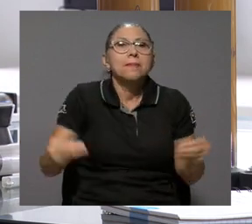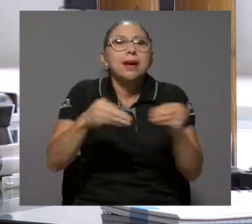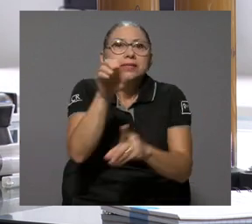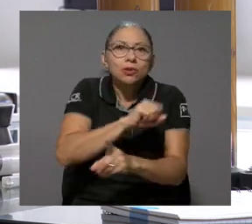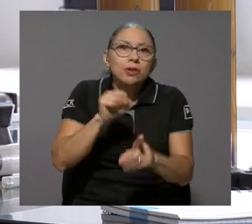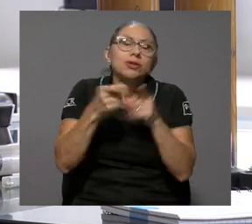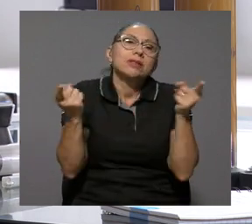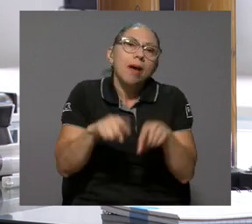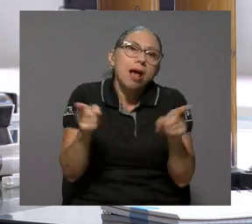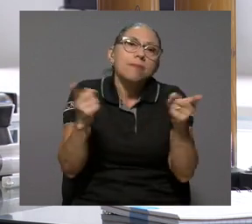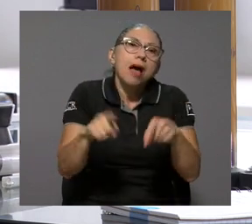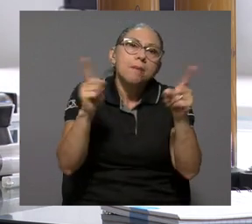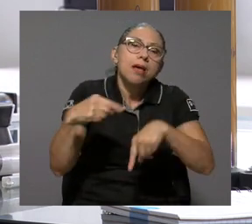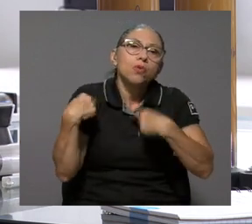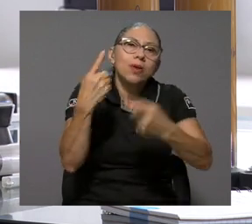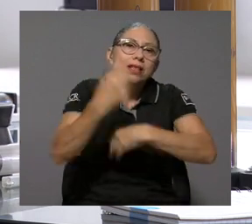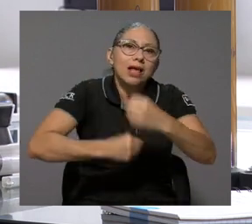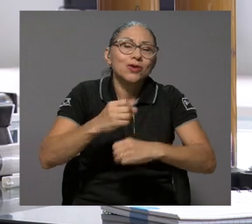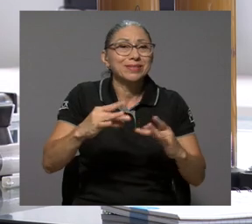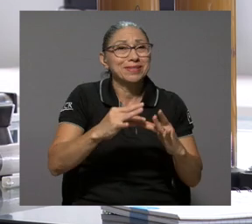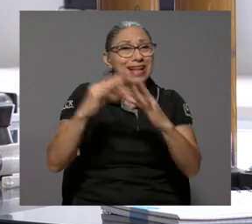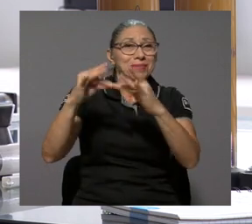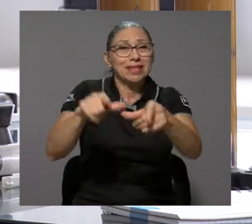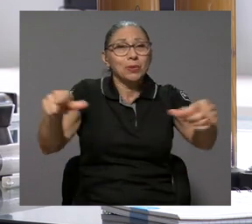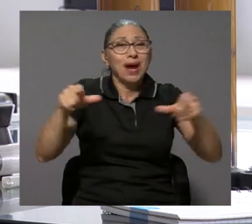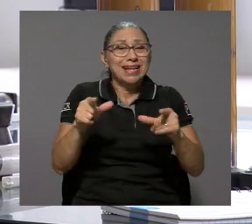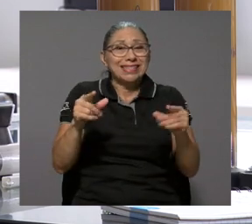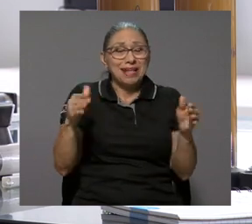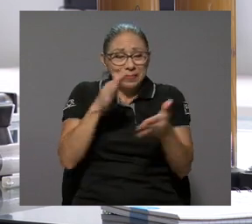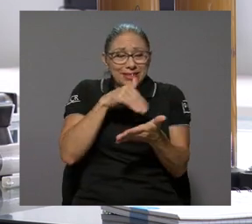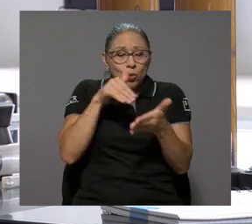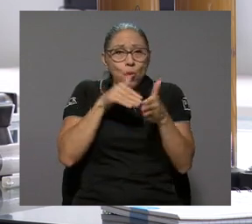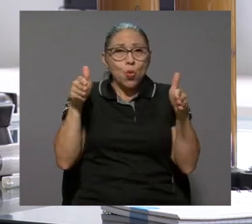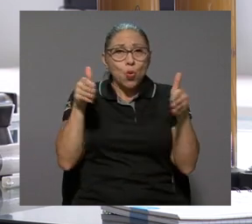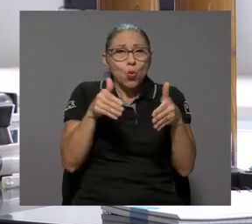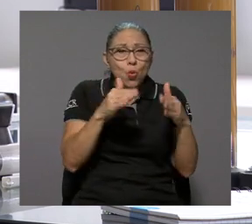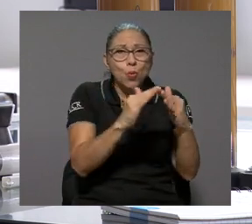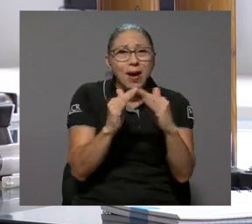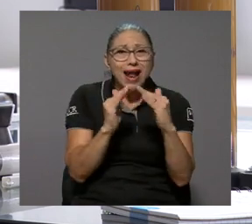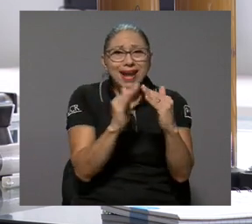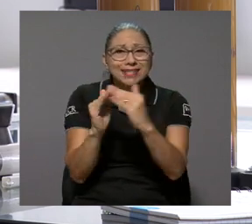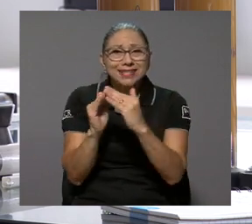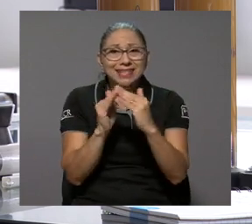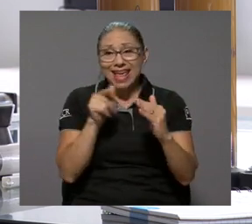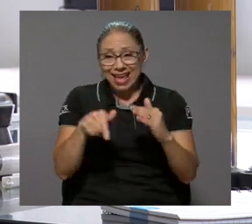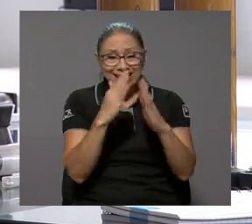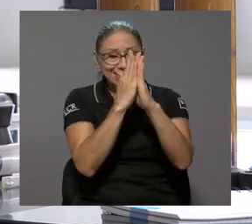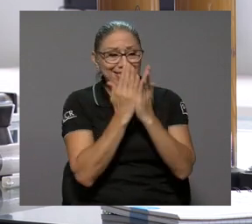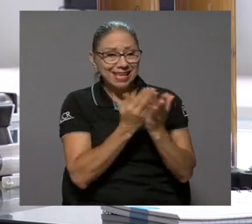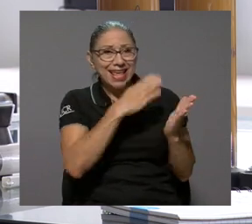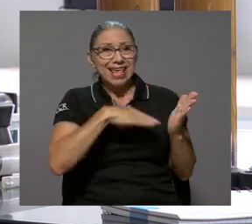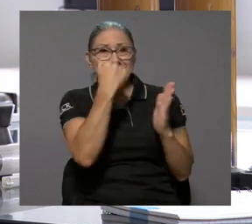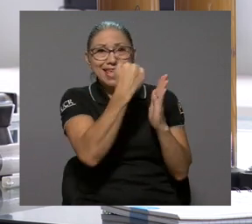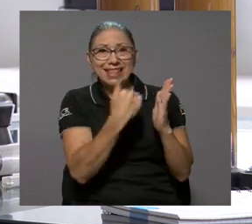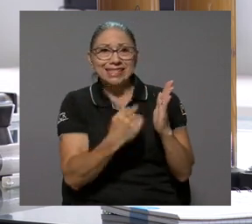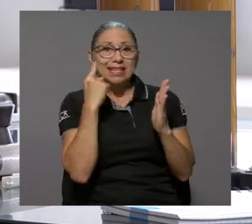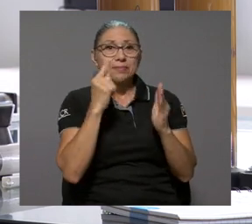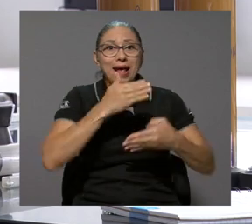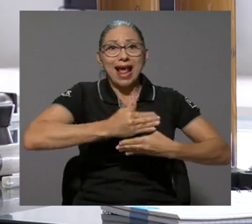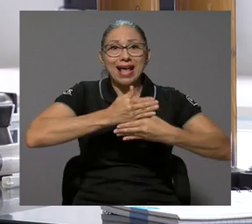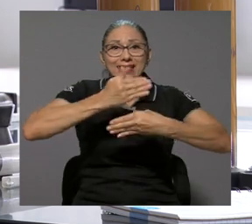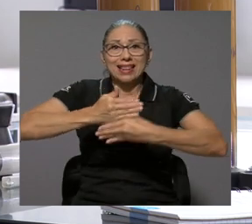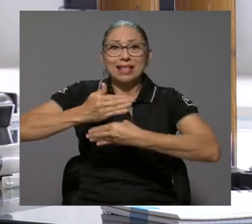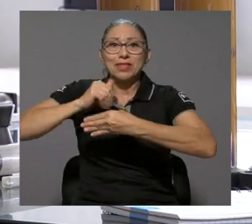a tener cada vez mayor número de desastres anuales, sobre todo en las zonas urbanas. Entonces ahí es donde este estudio y este índice para los